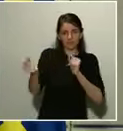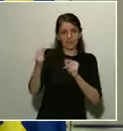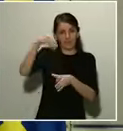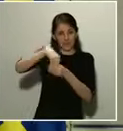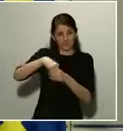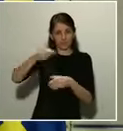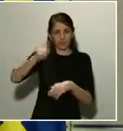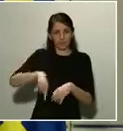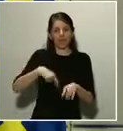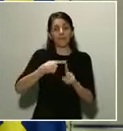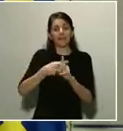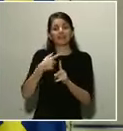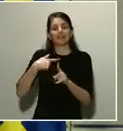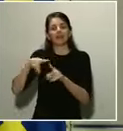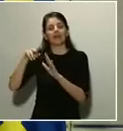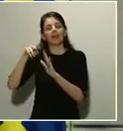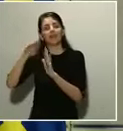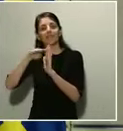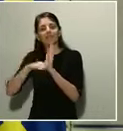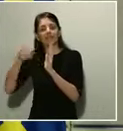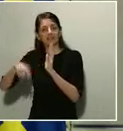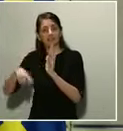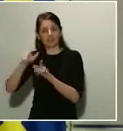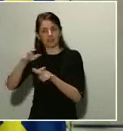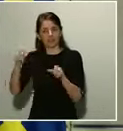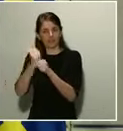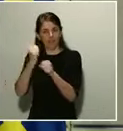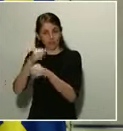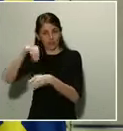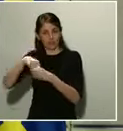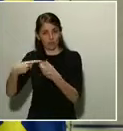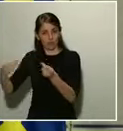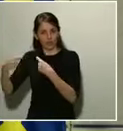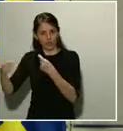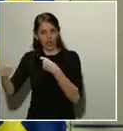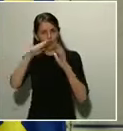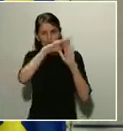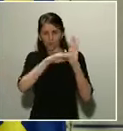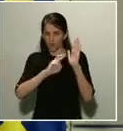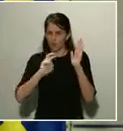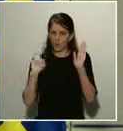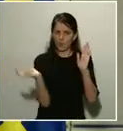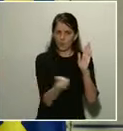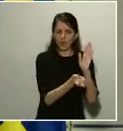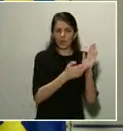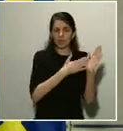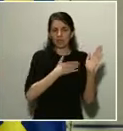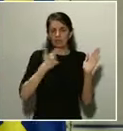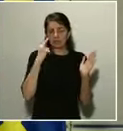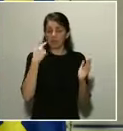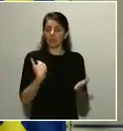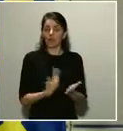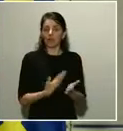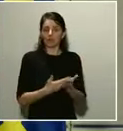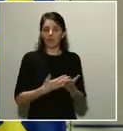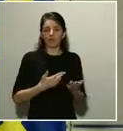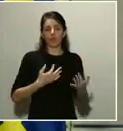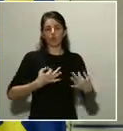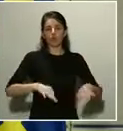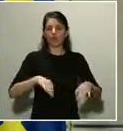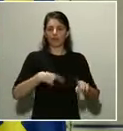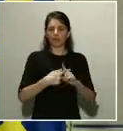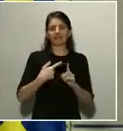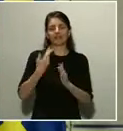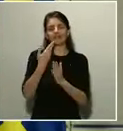y todas las demás condiciones aseguran una perfecta garantía, yo diría que de normalidad y de seguridad en las compras. Y